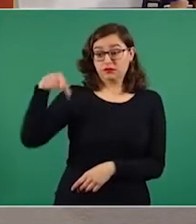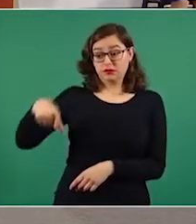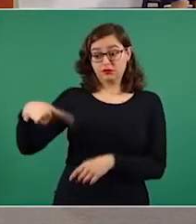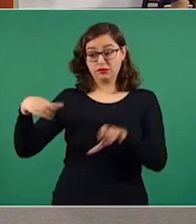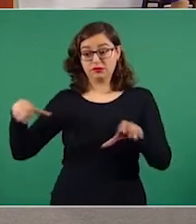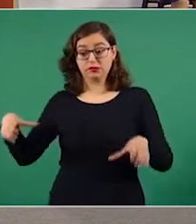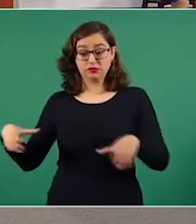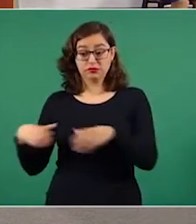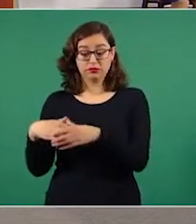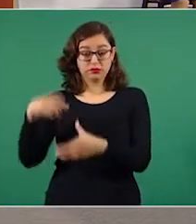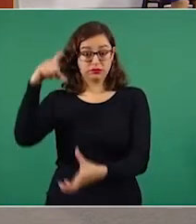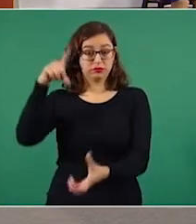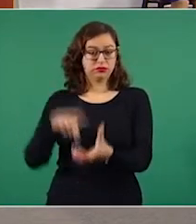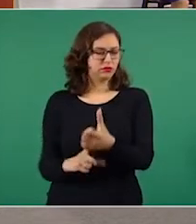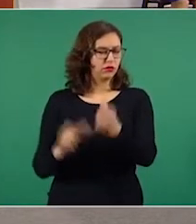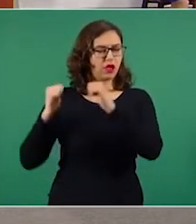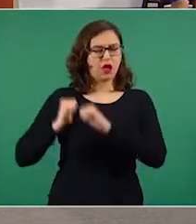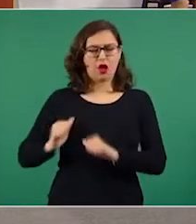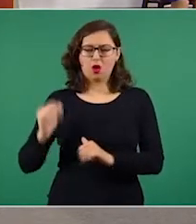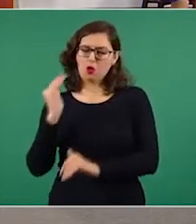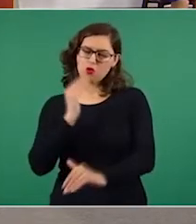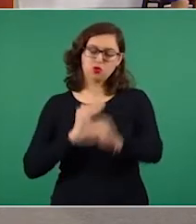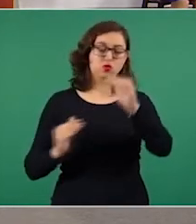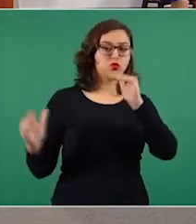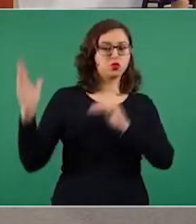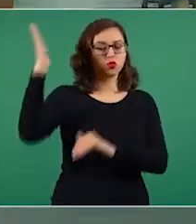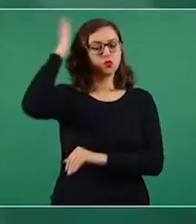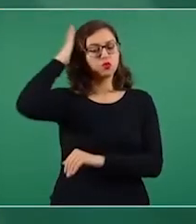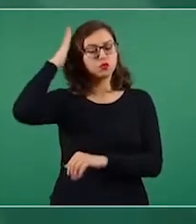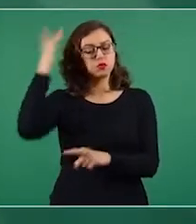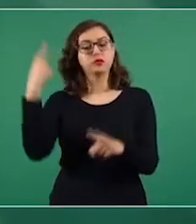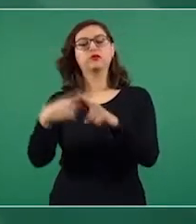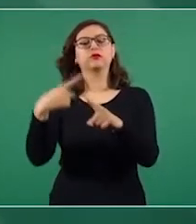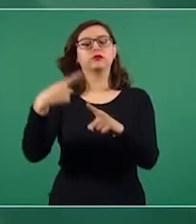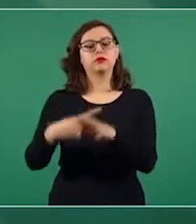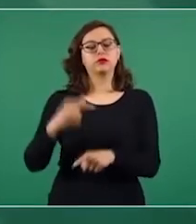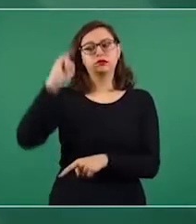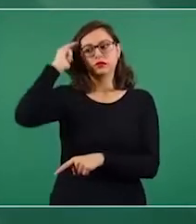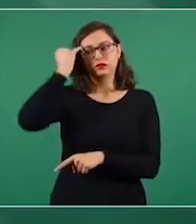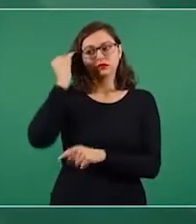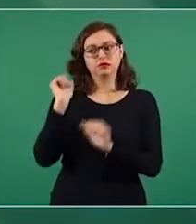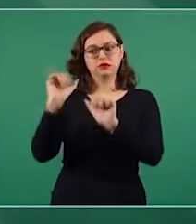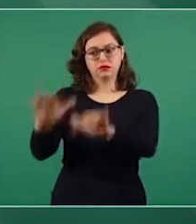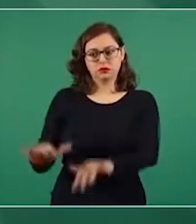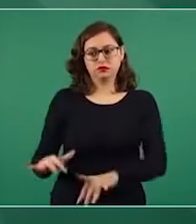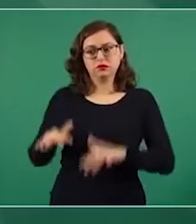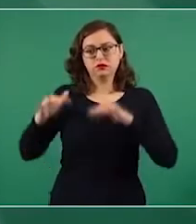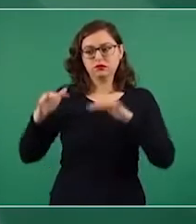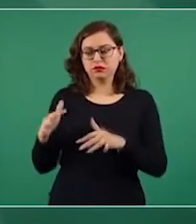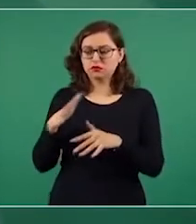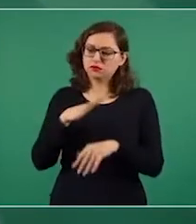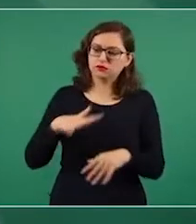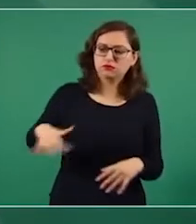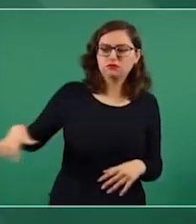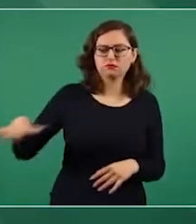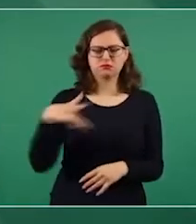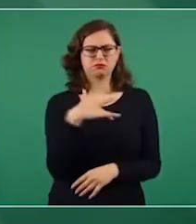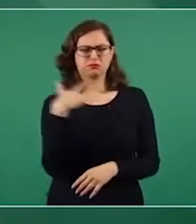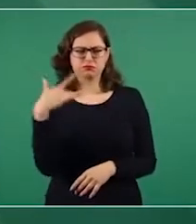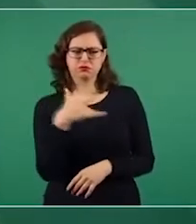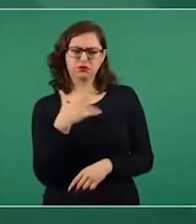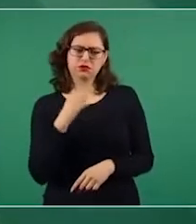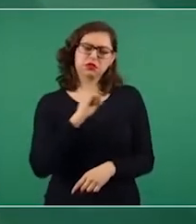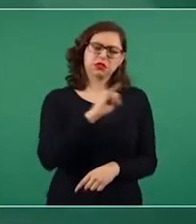comunidades, por lo que también son las facultadas y responsables de determinar el uso y destino de las